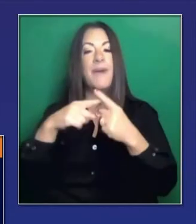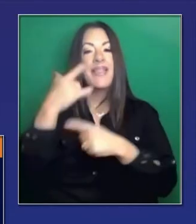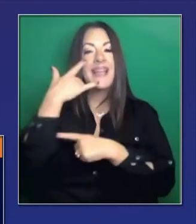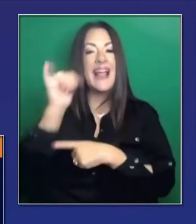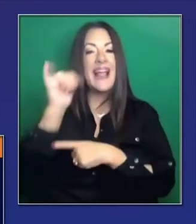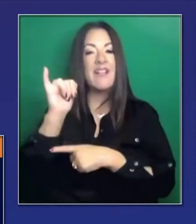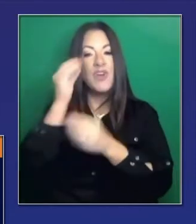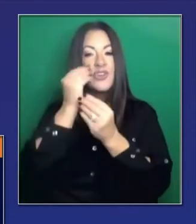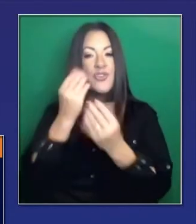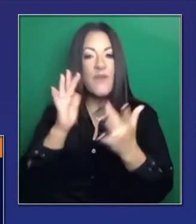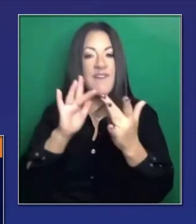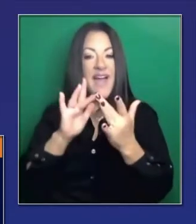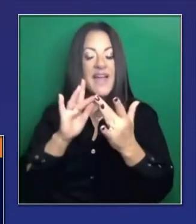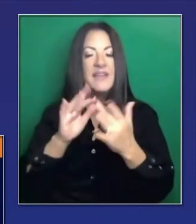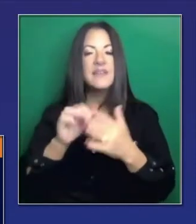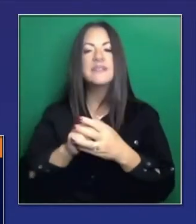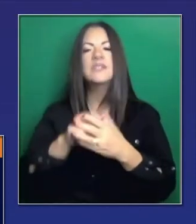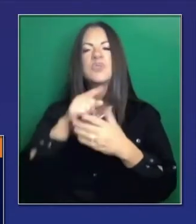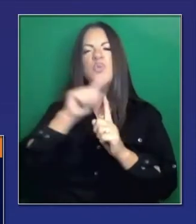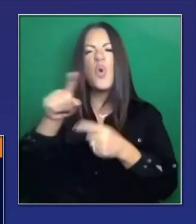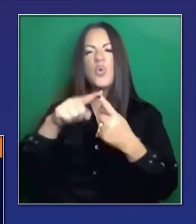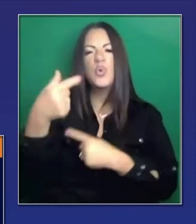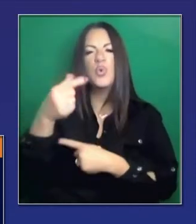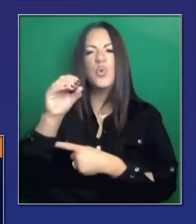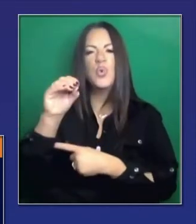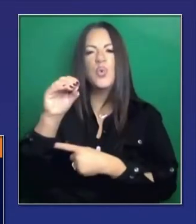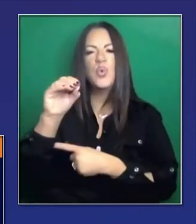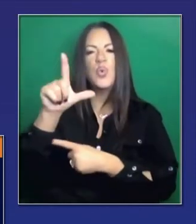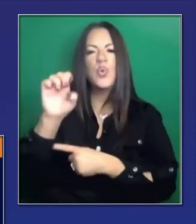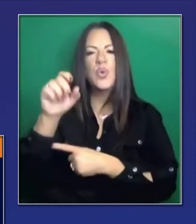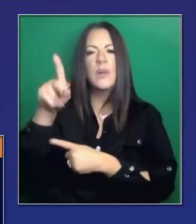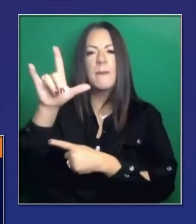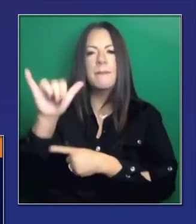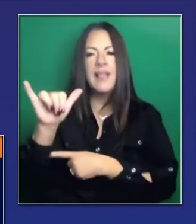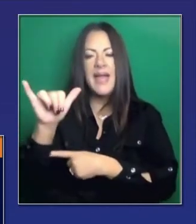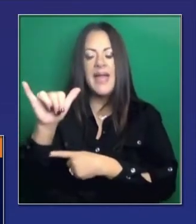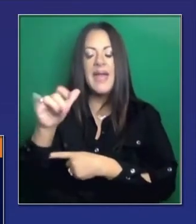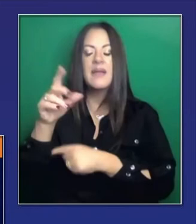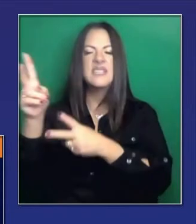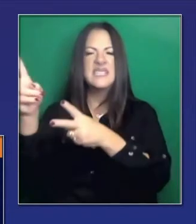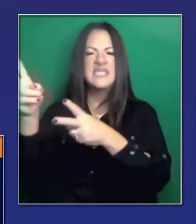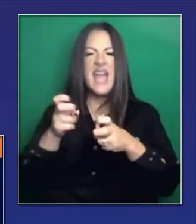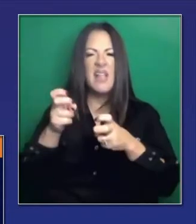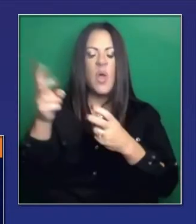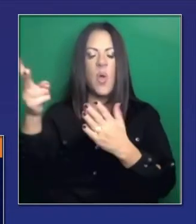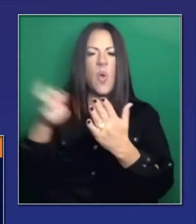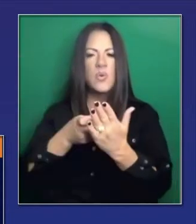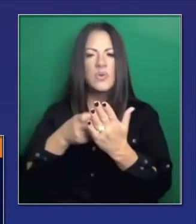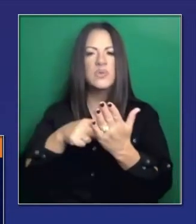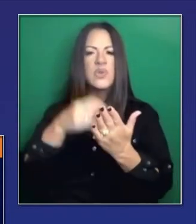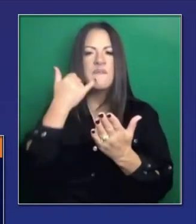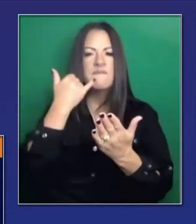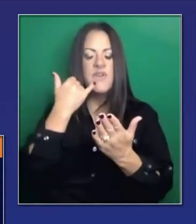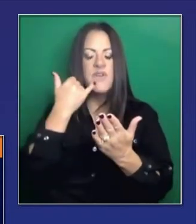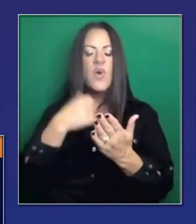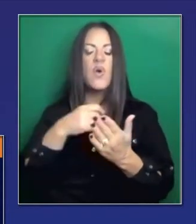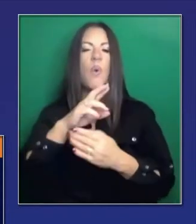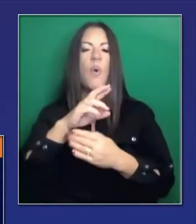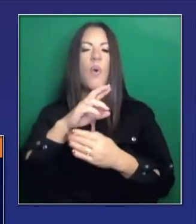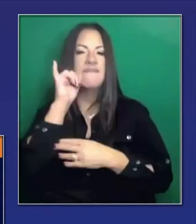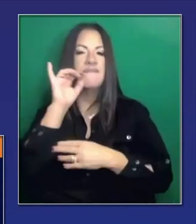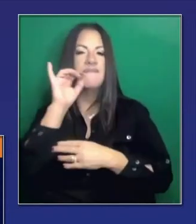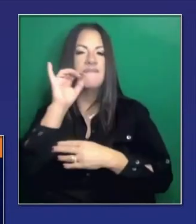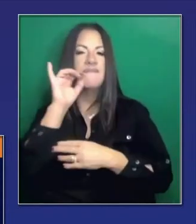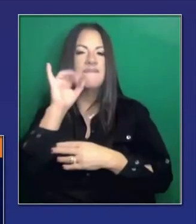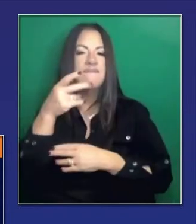Notified. Pueden ir a Google Play y bajarla. También en Apple. Es una aplicación de notificación.